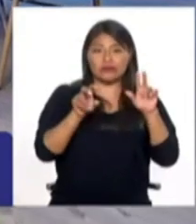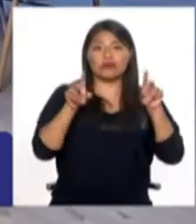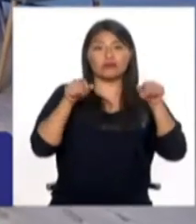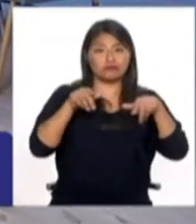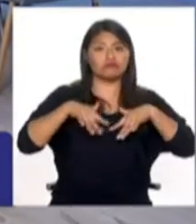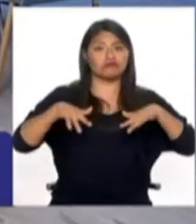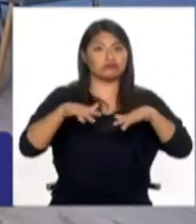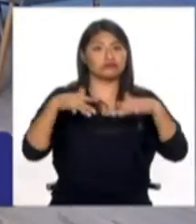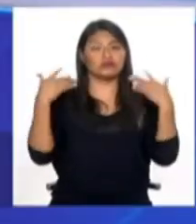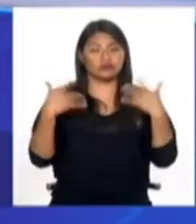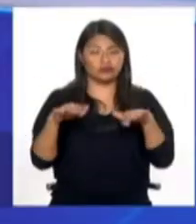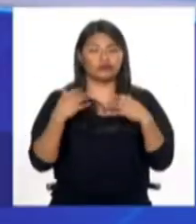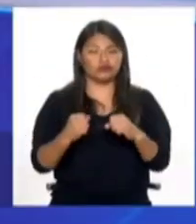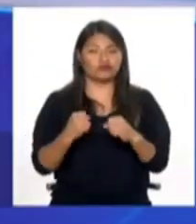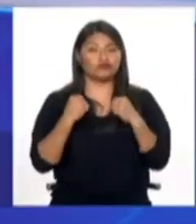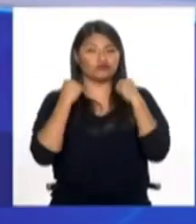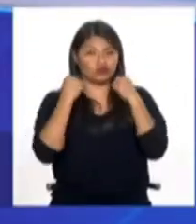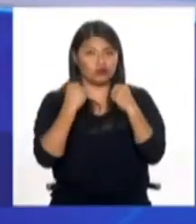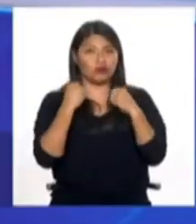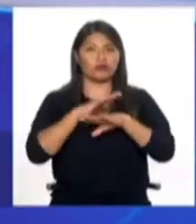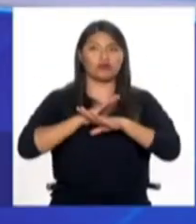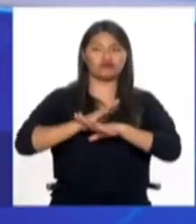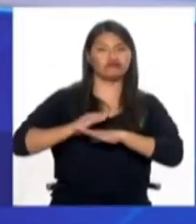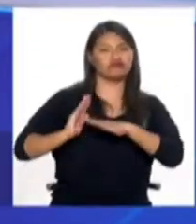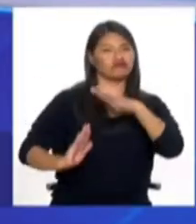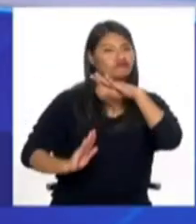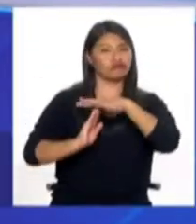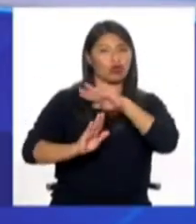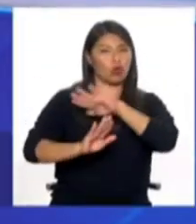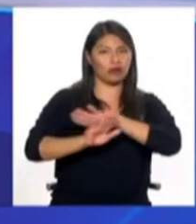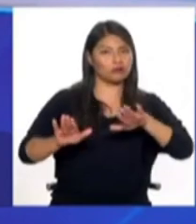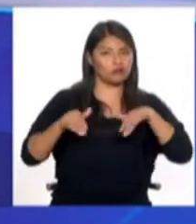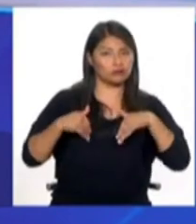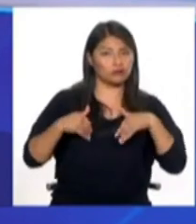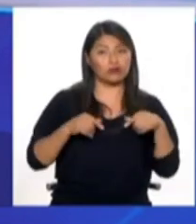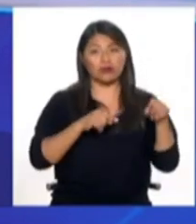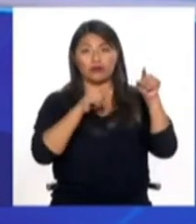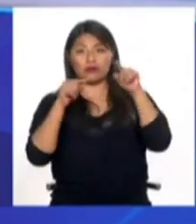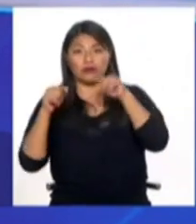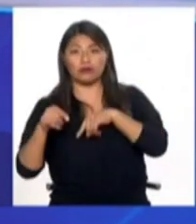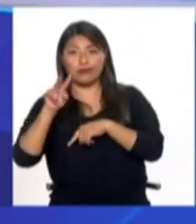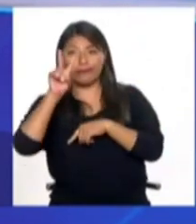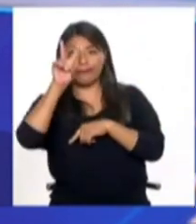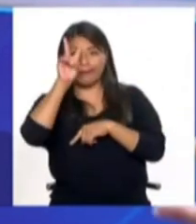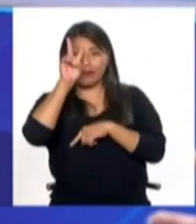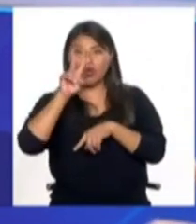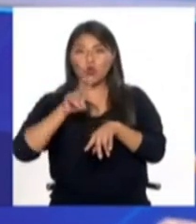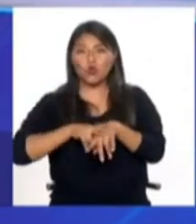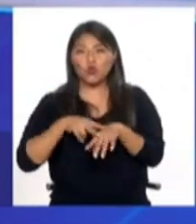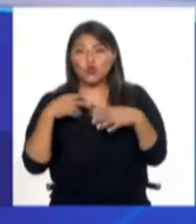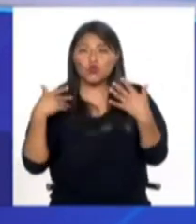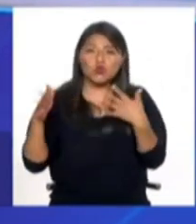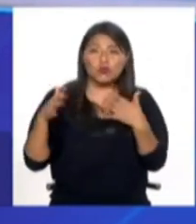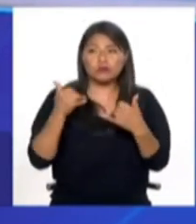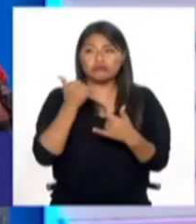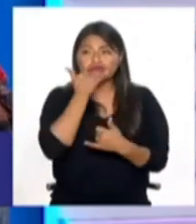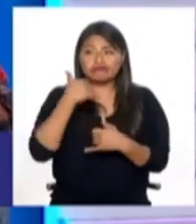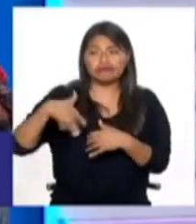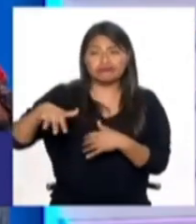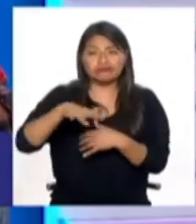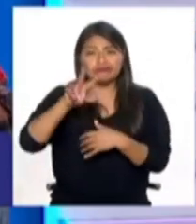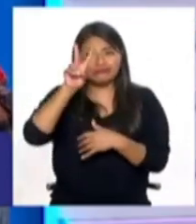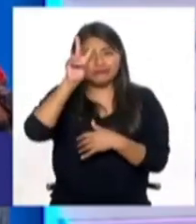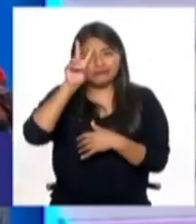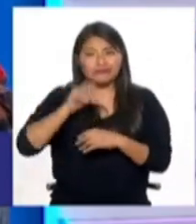racismo, ¿no? Y el mensaje que damos desde acá sigue siendo nefasto, sigue siendo equivocado. Como tú